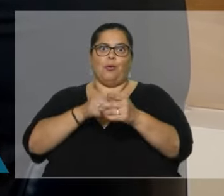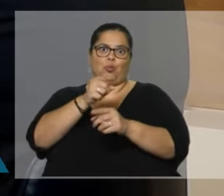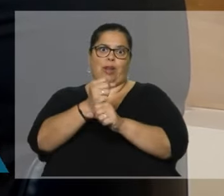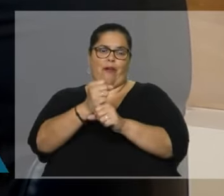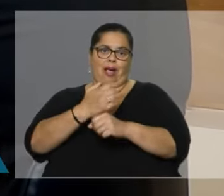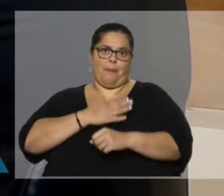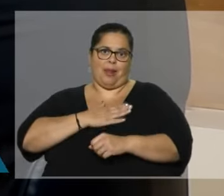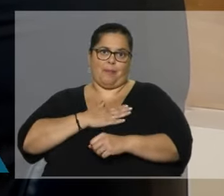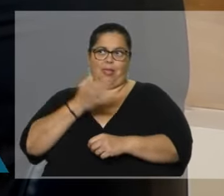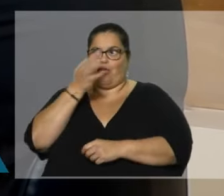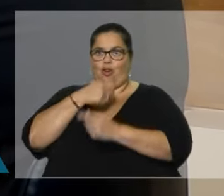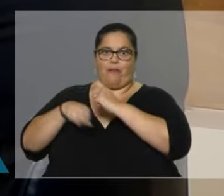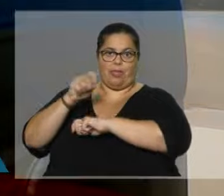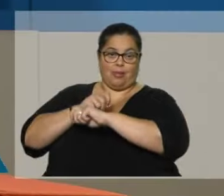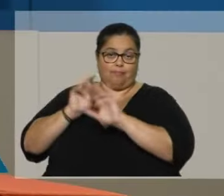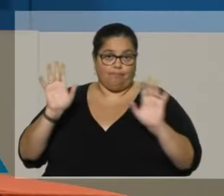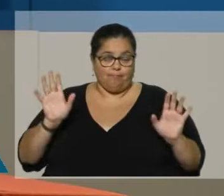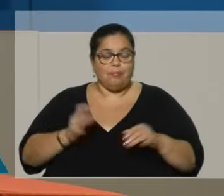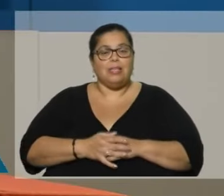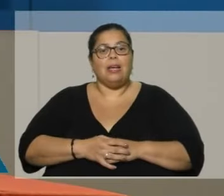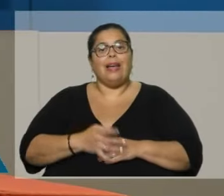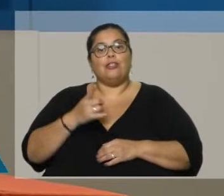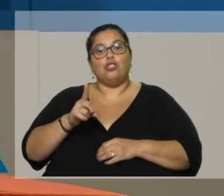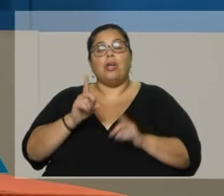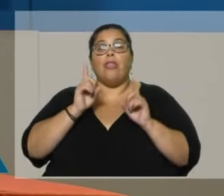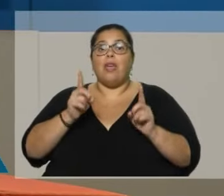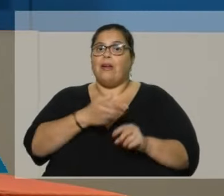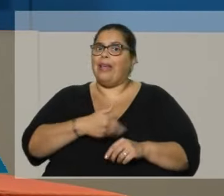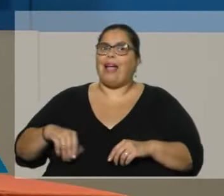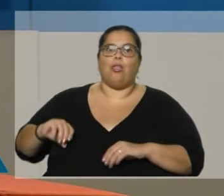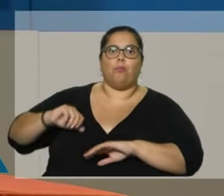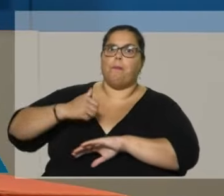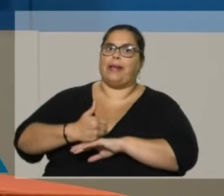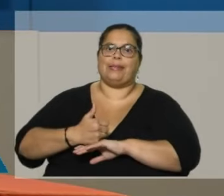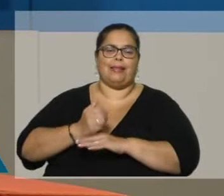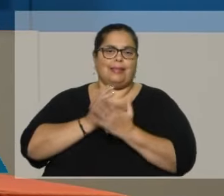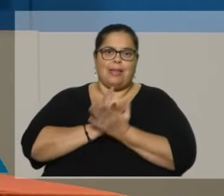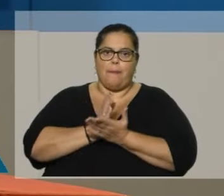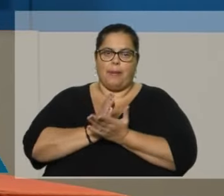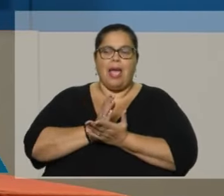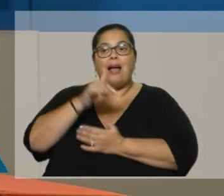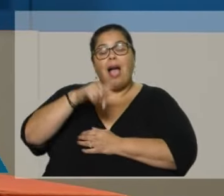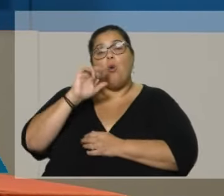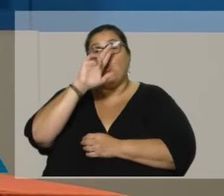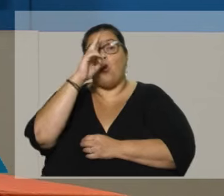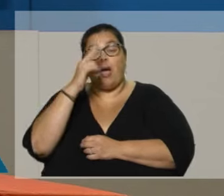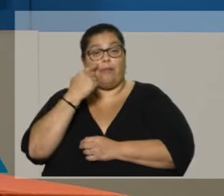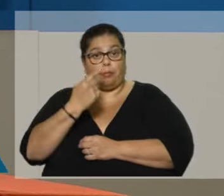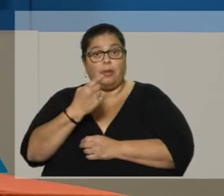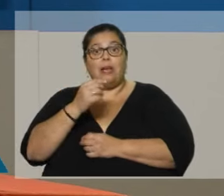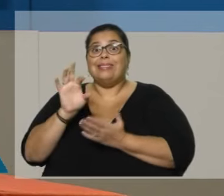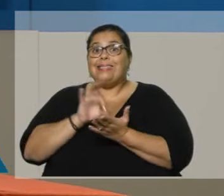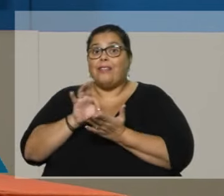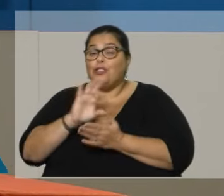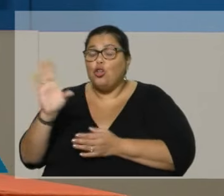trabajando en todo el territorio. Estado con todos los servicios trabajando en todo el territorio. En Uruguay actualmente nos encontramos con la dificultad que no todos los servicios llegan a todo el